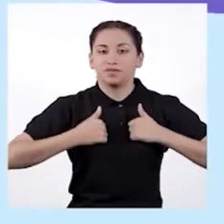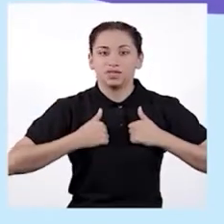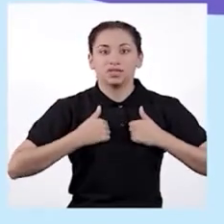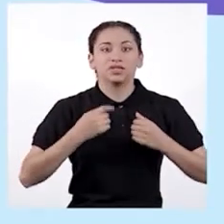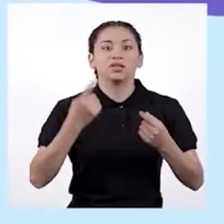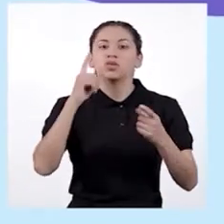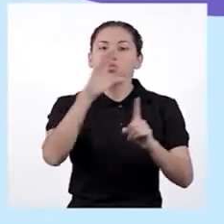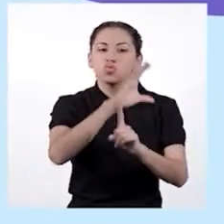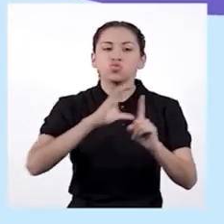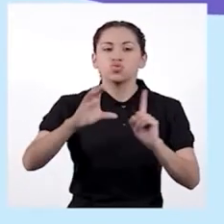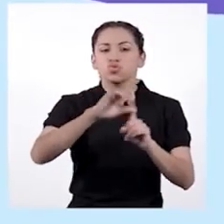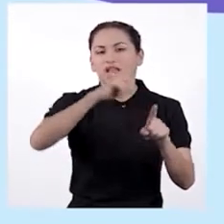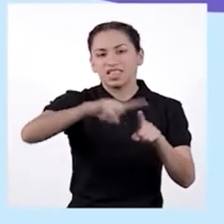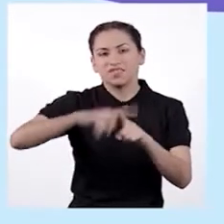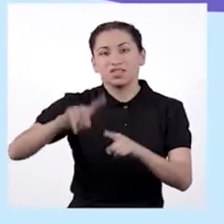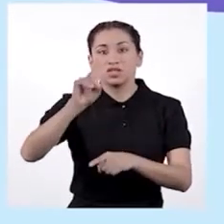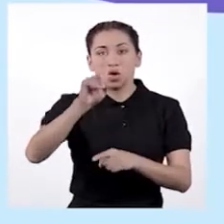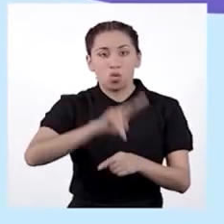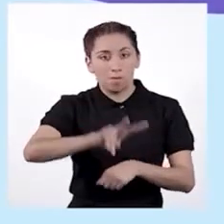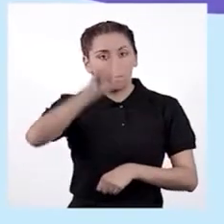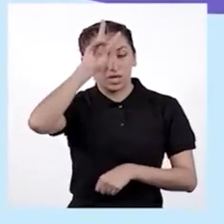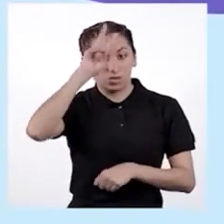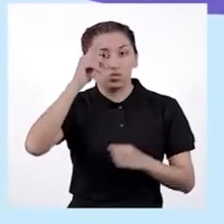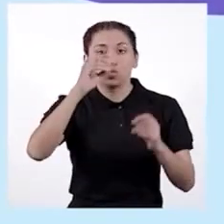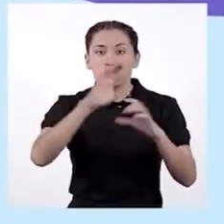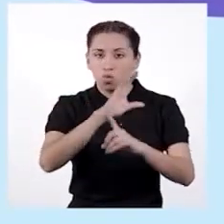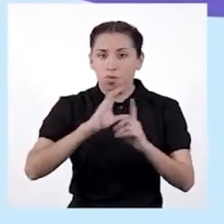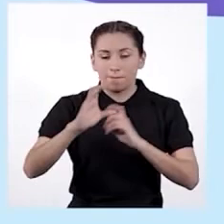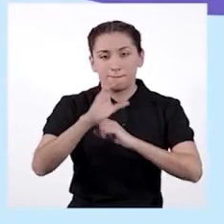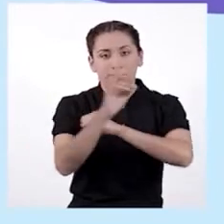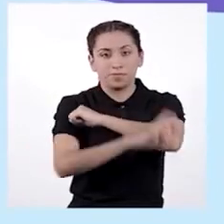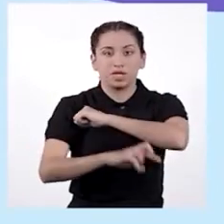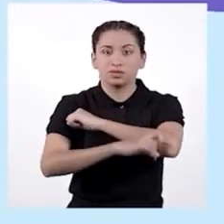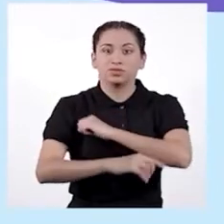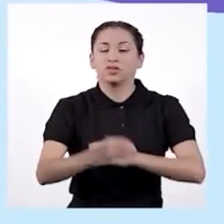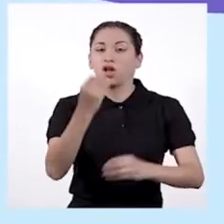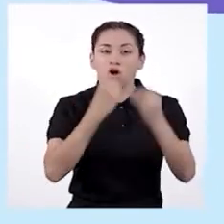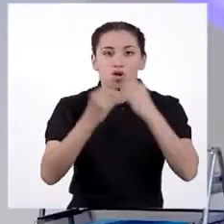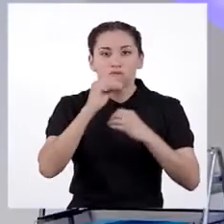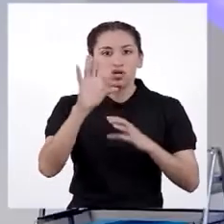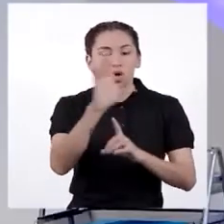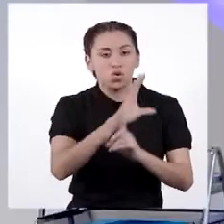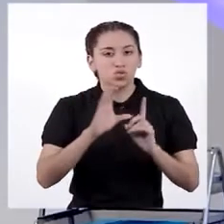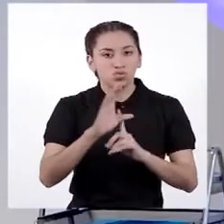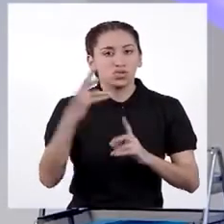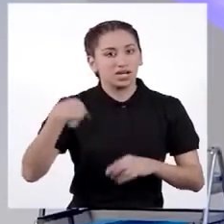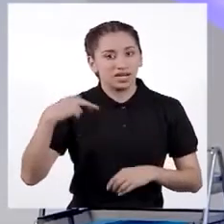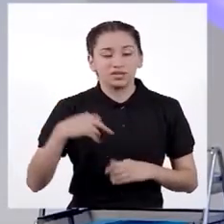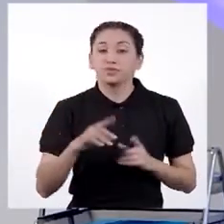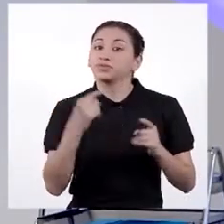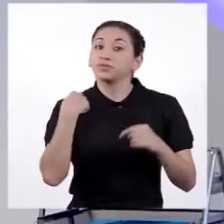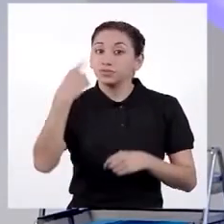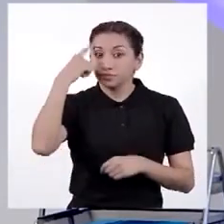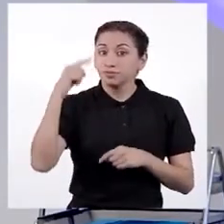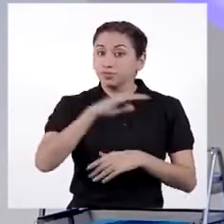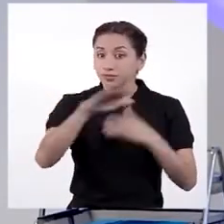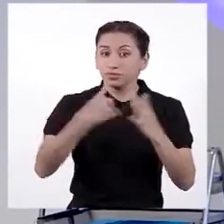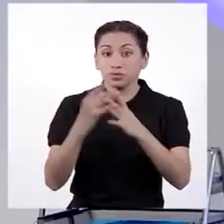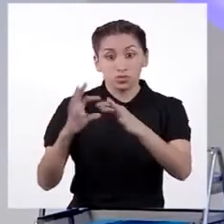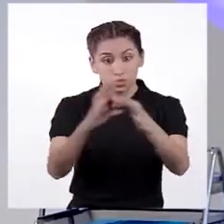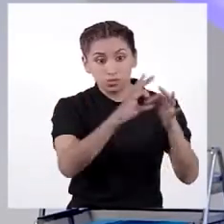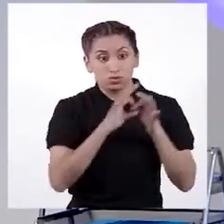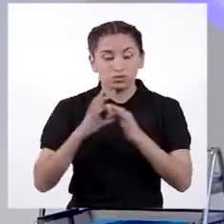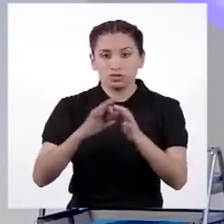culturas que hay en un país. Tradiciones y creencias. Danza y gastronomía. Yo también pienso que aunque debería unirnos,